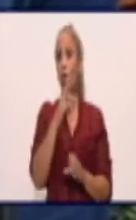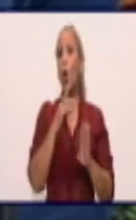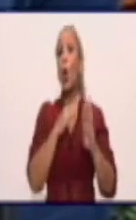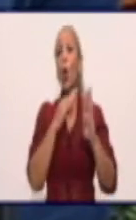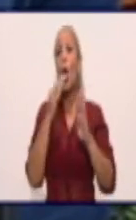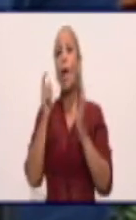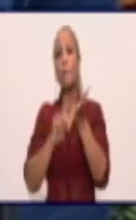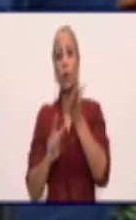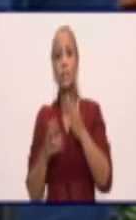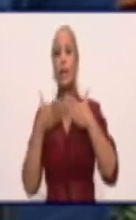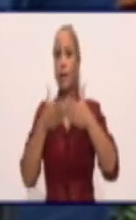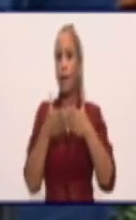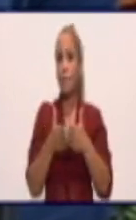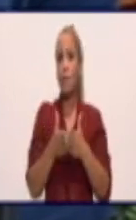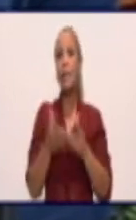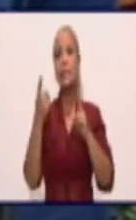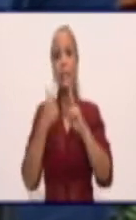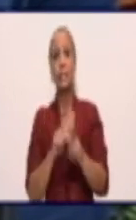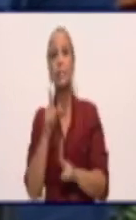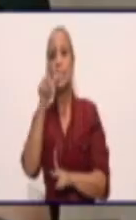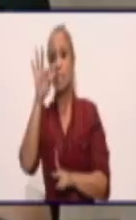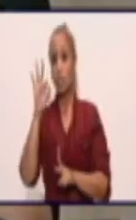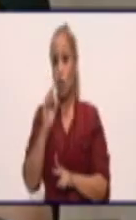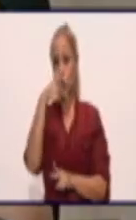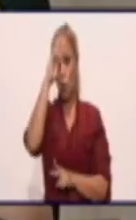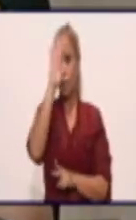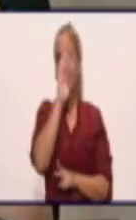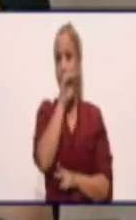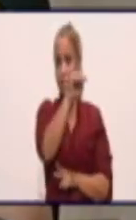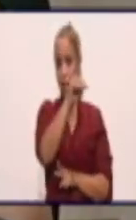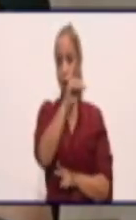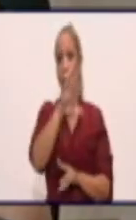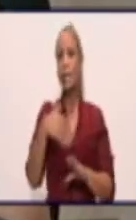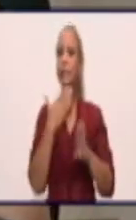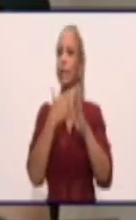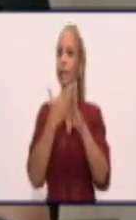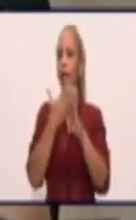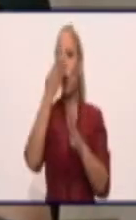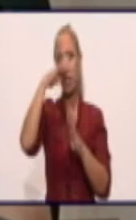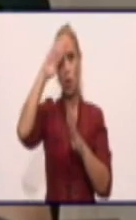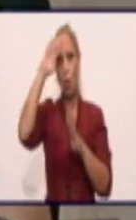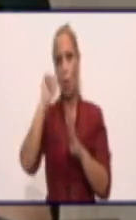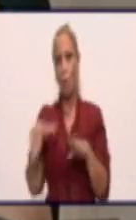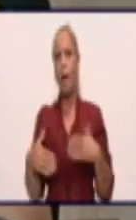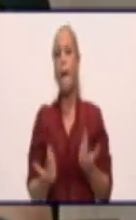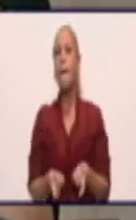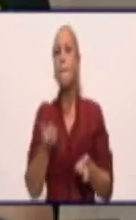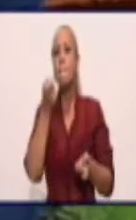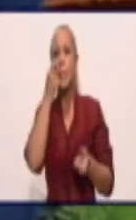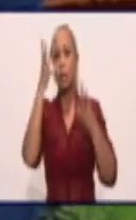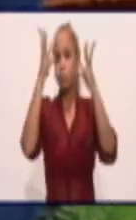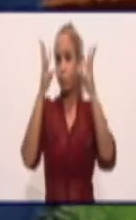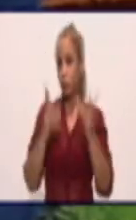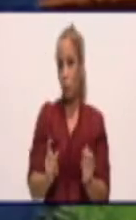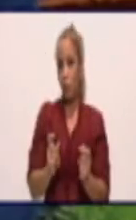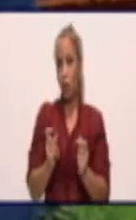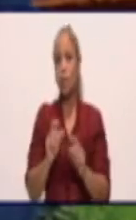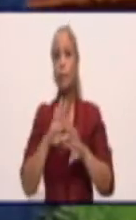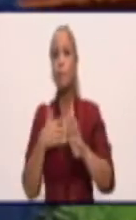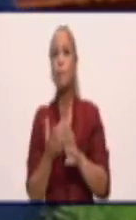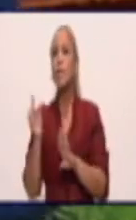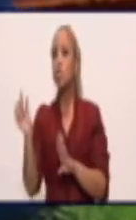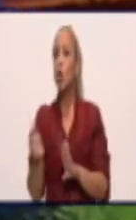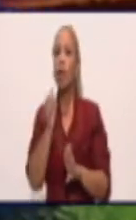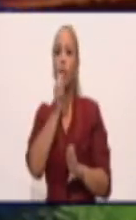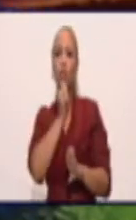en Santiago de Cuba. Pero la cifra de sospechosos y de contactos sigue